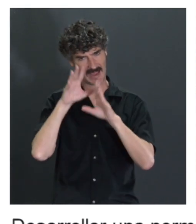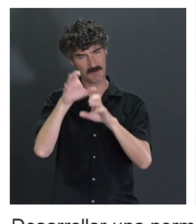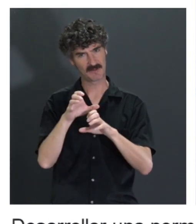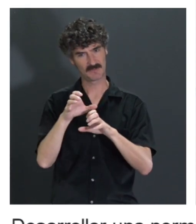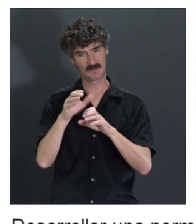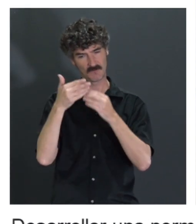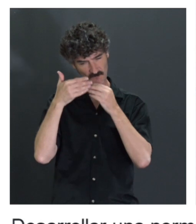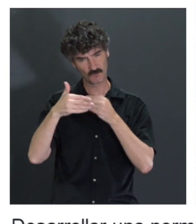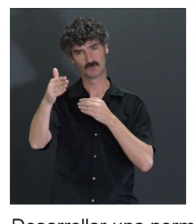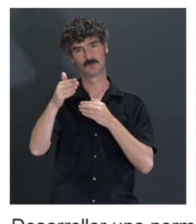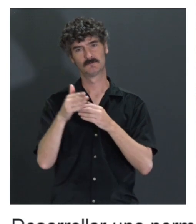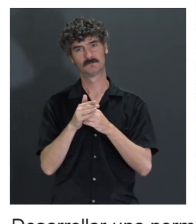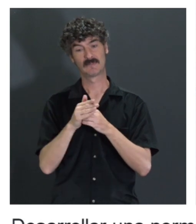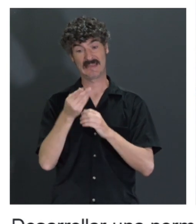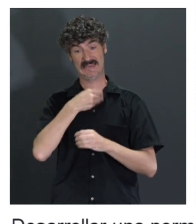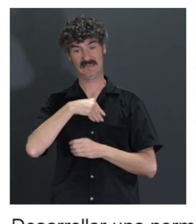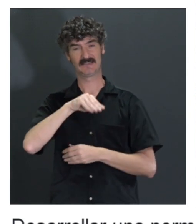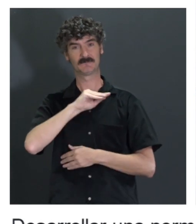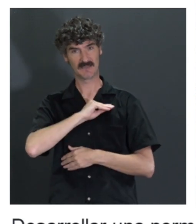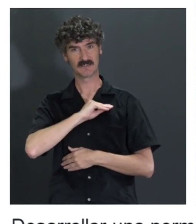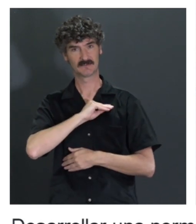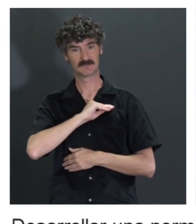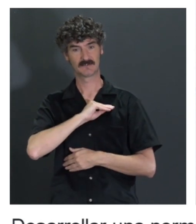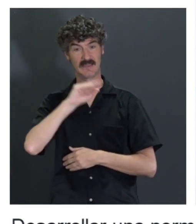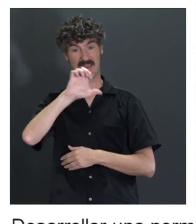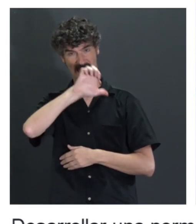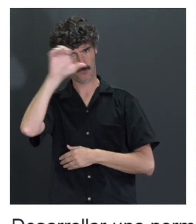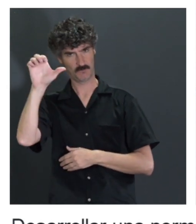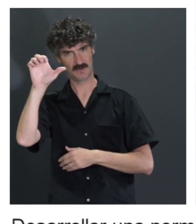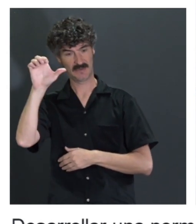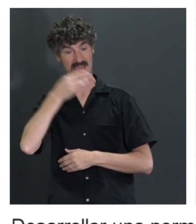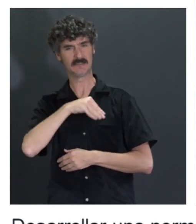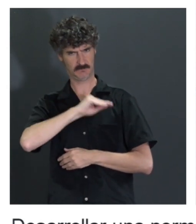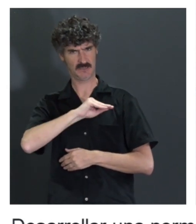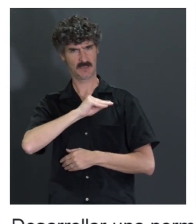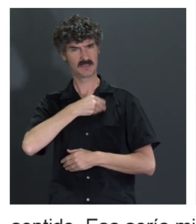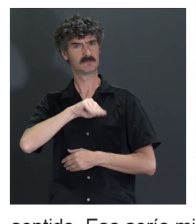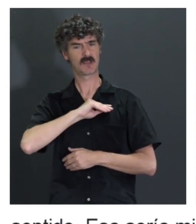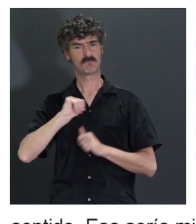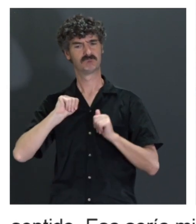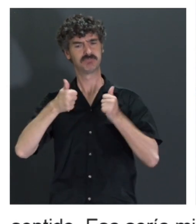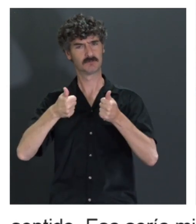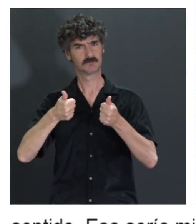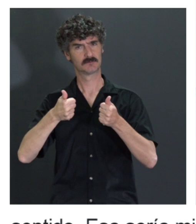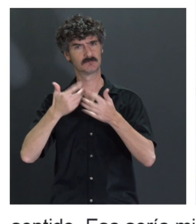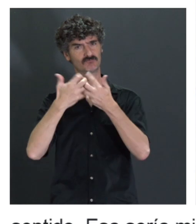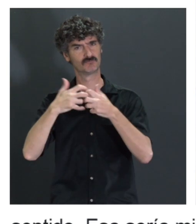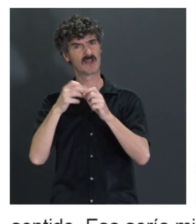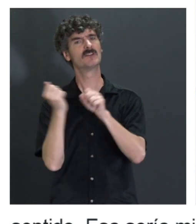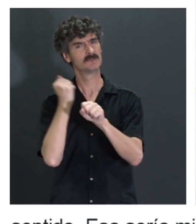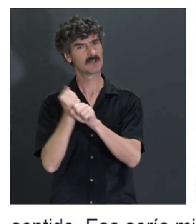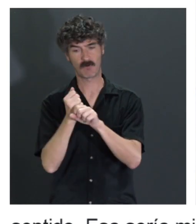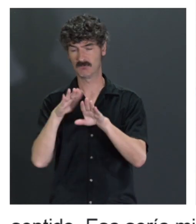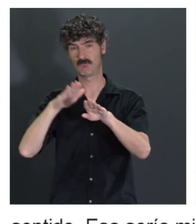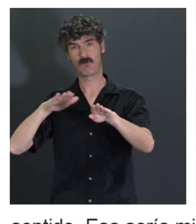a los próximos años. Que España y Europa, pero sobre todo España, se ponga las pilas porque estamos muy retrasados